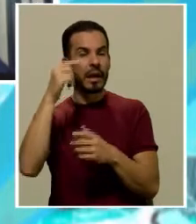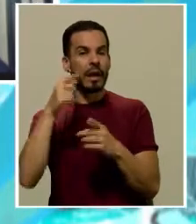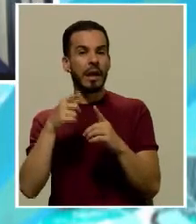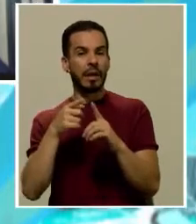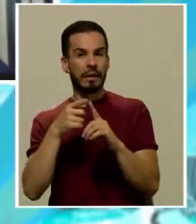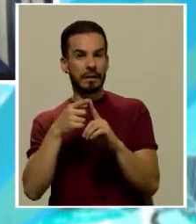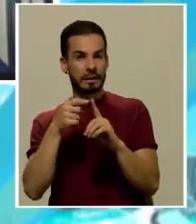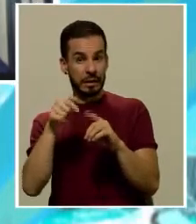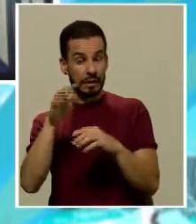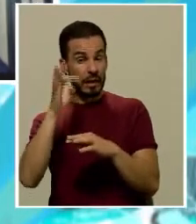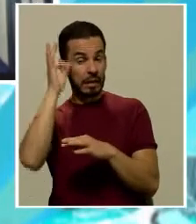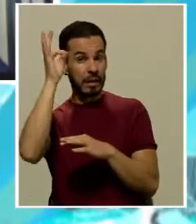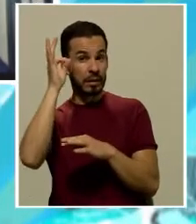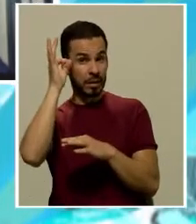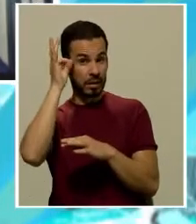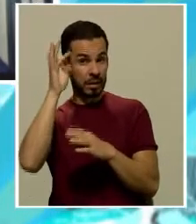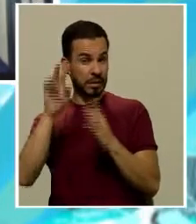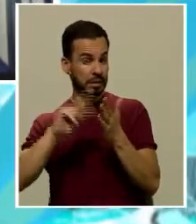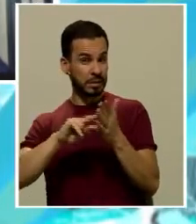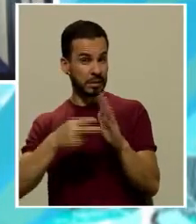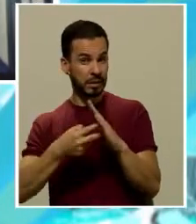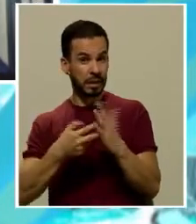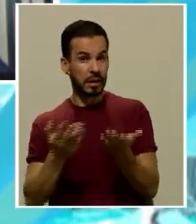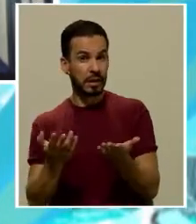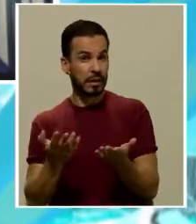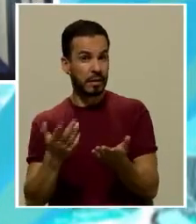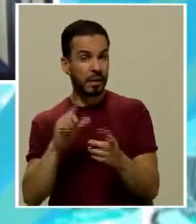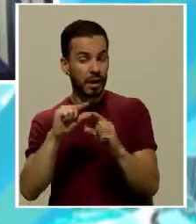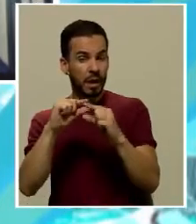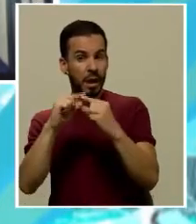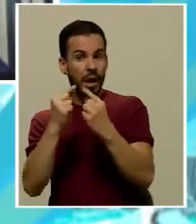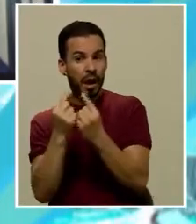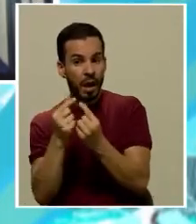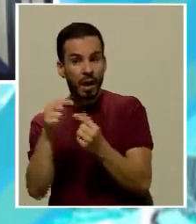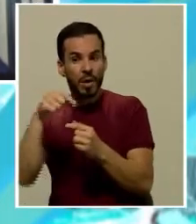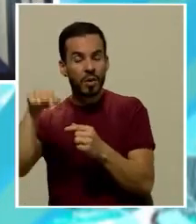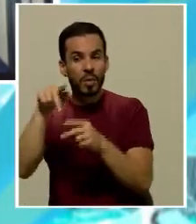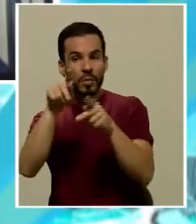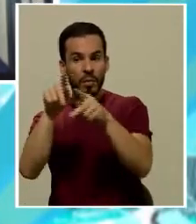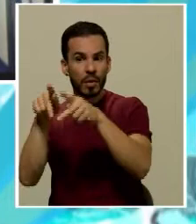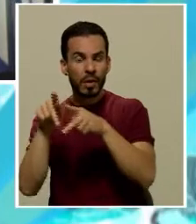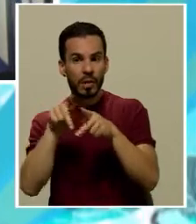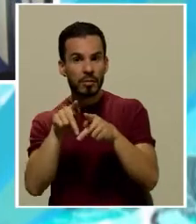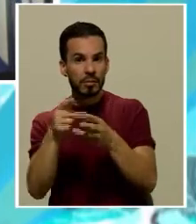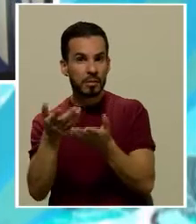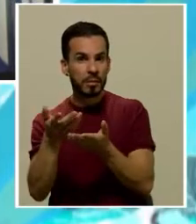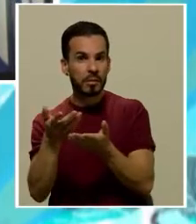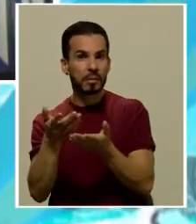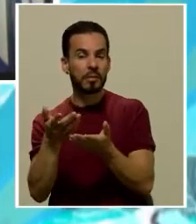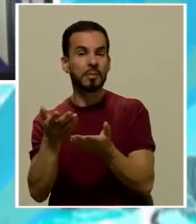a partir de esta teoría, un grupo de ciudadanos, de personas,